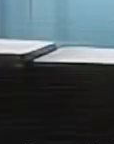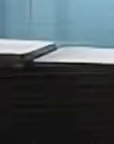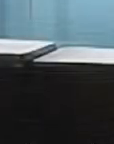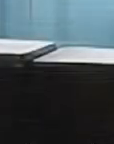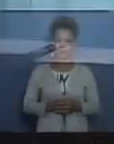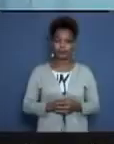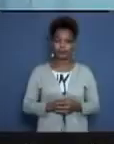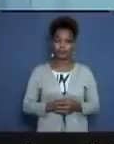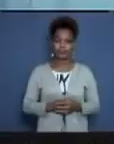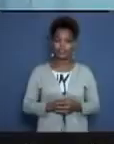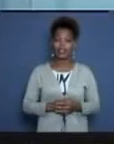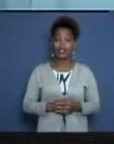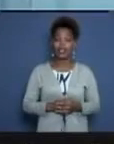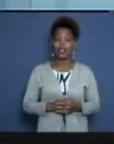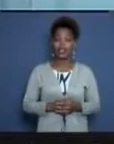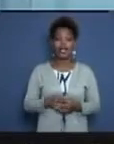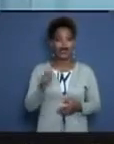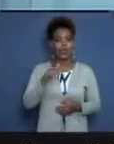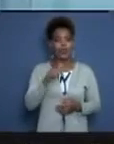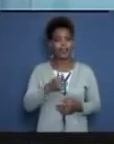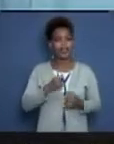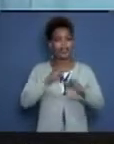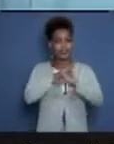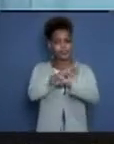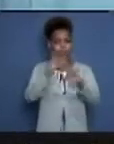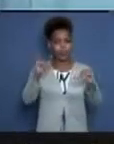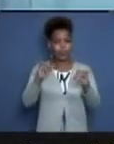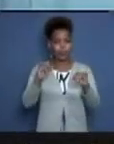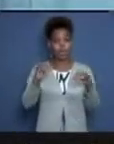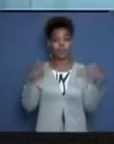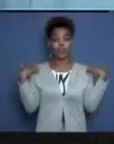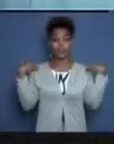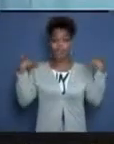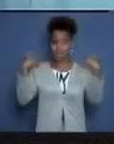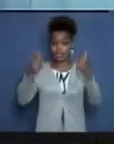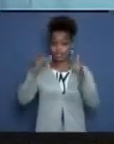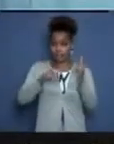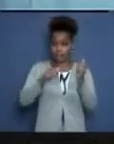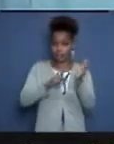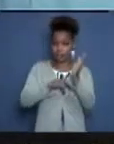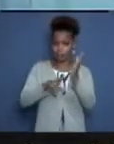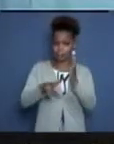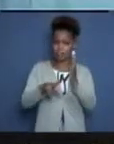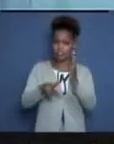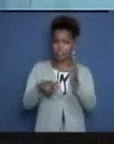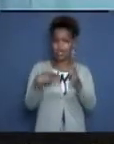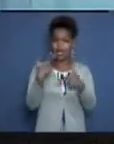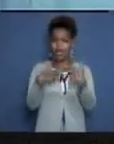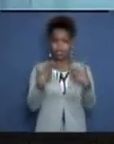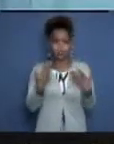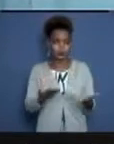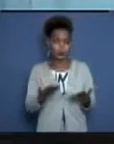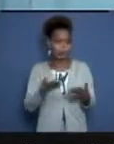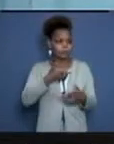Y bueno, mis amigos, les comento que las máximas autoridades de nuestra provincia han estado bien activas chequeando cada uno de los